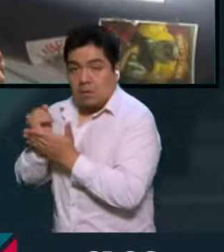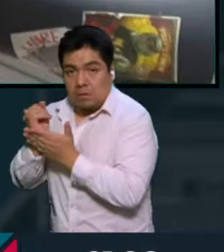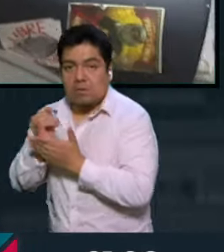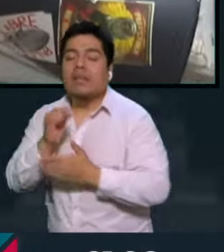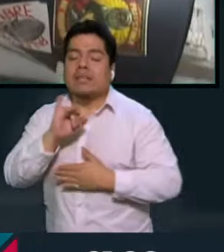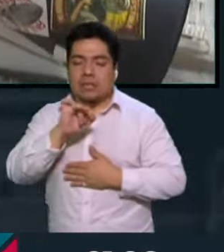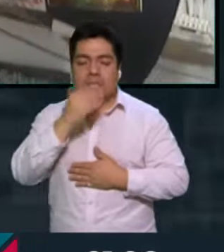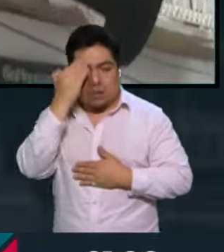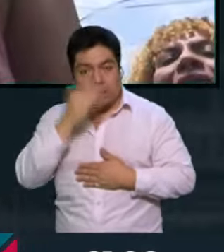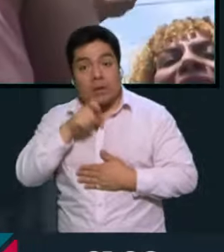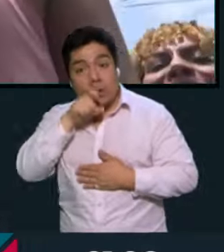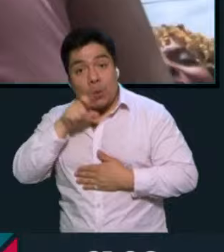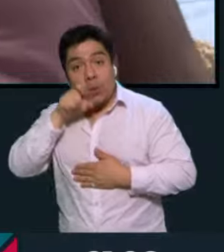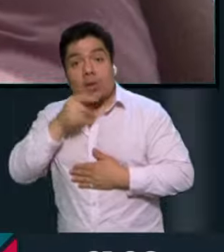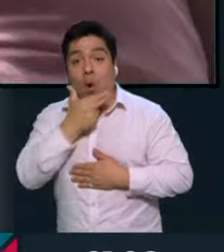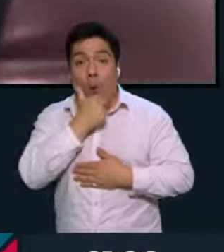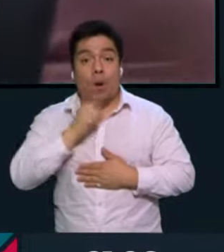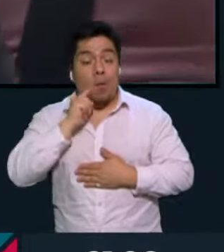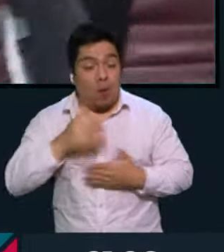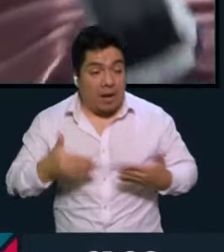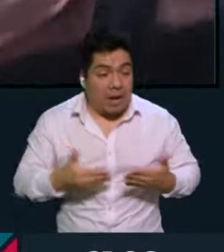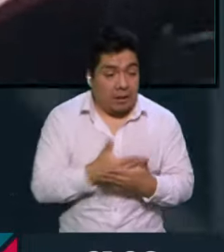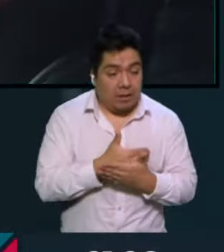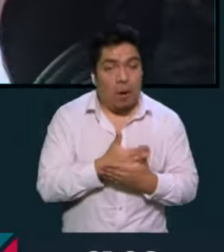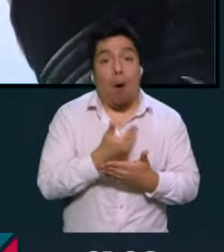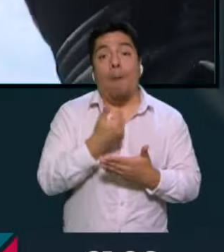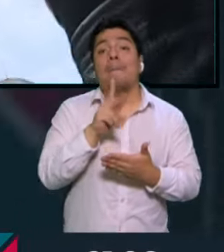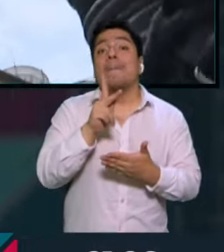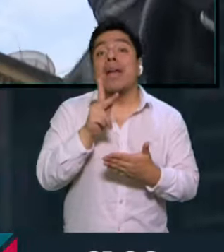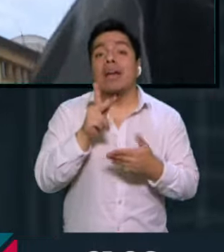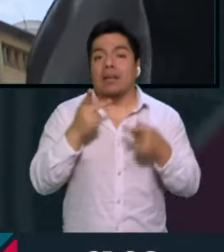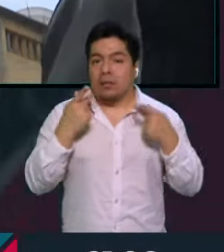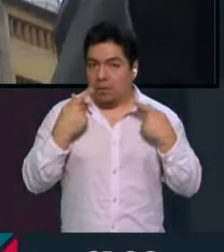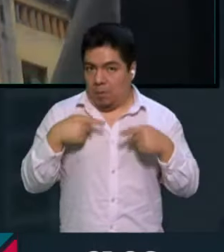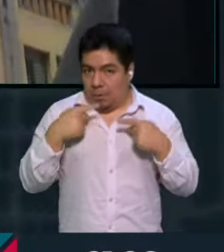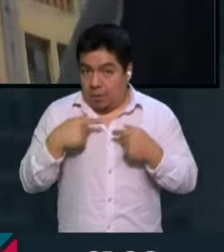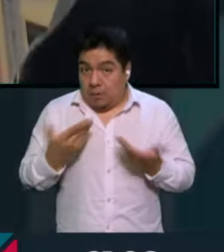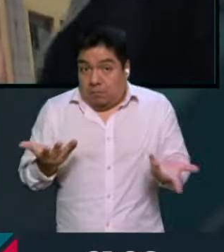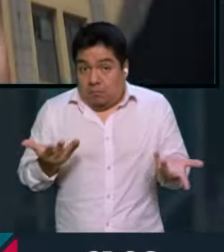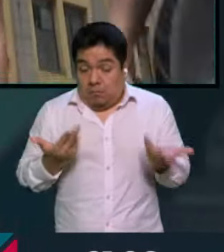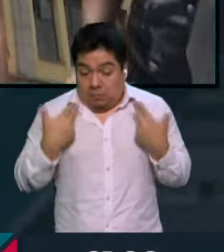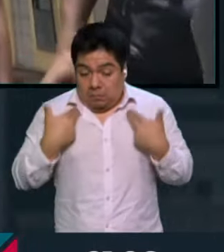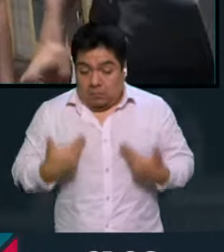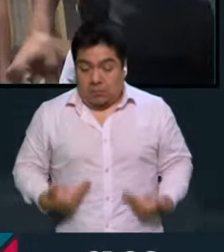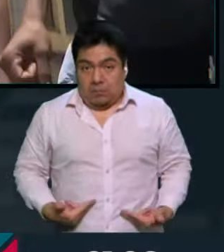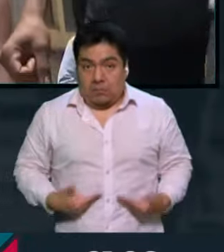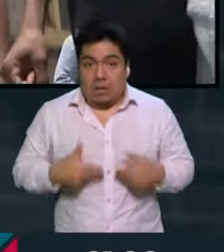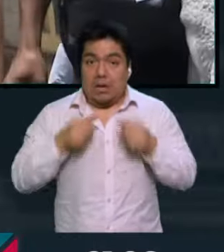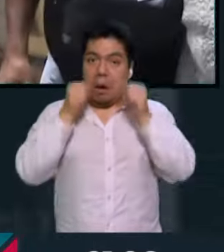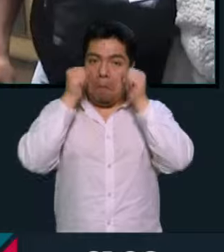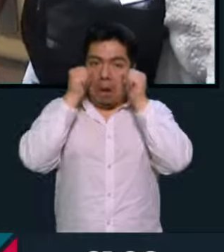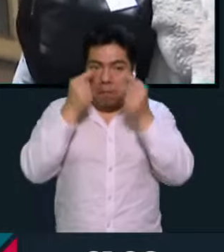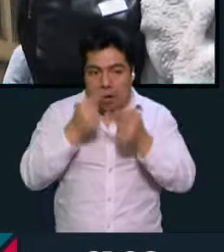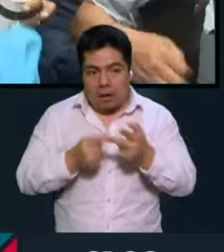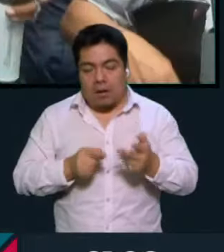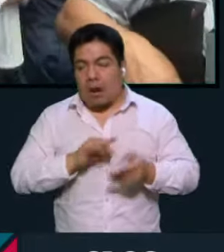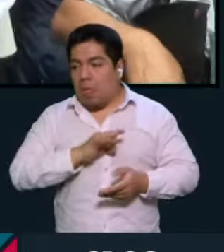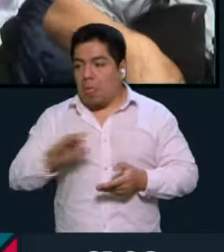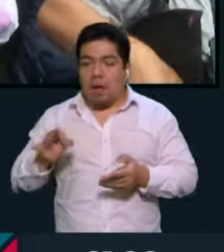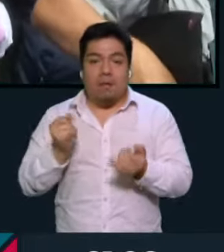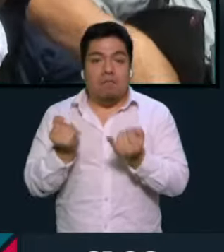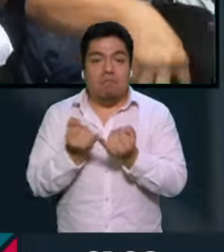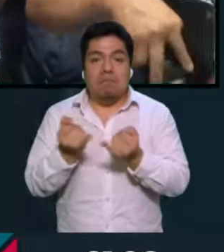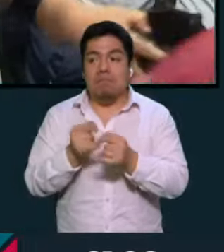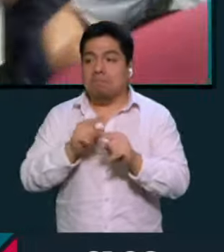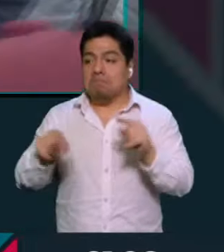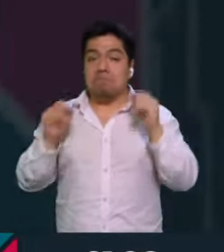efectivamente, pero que somos personas al final del día y somos seres humanos, pues que regimos, lloramos, nos echamos pedas y vamos al mismo día.